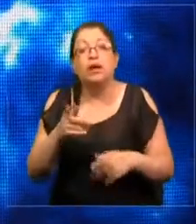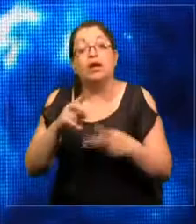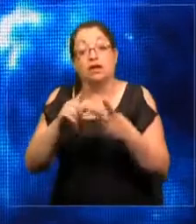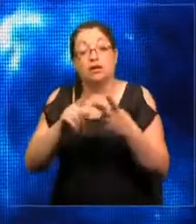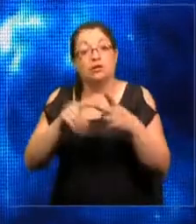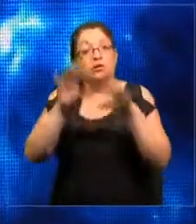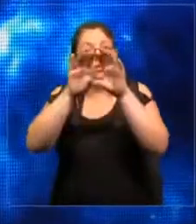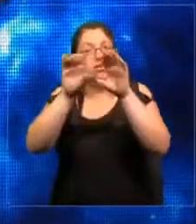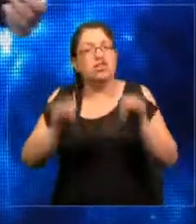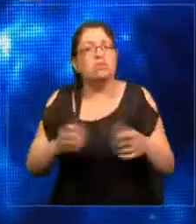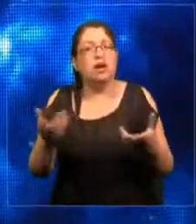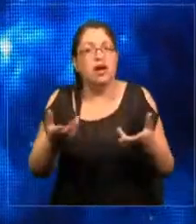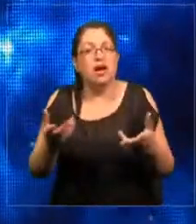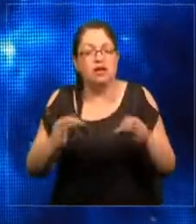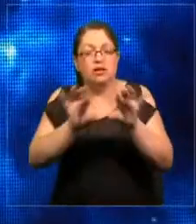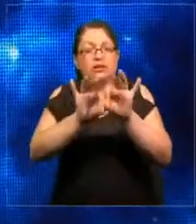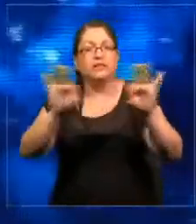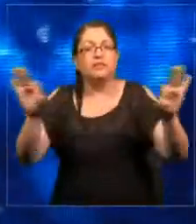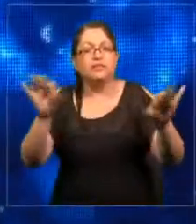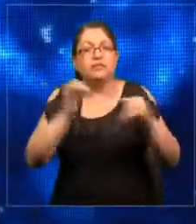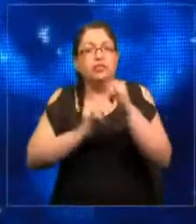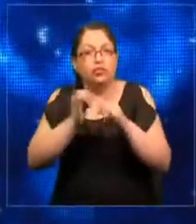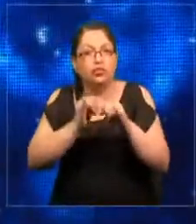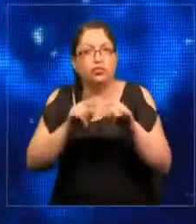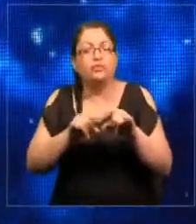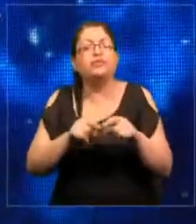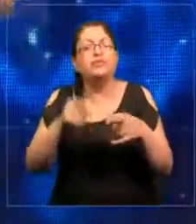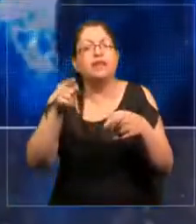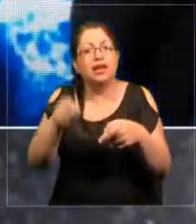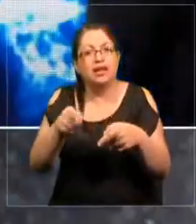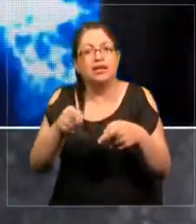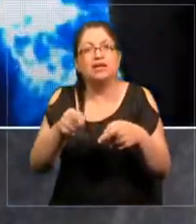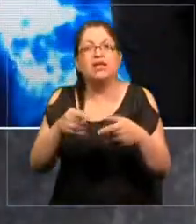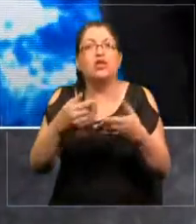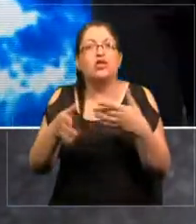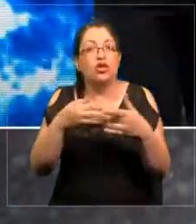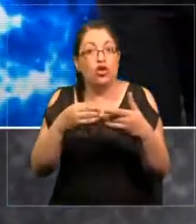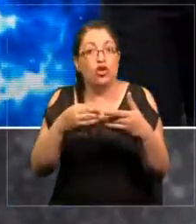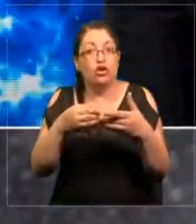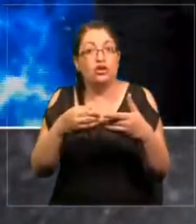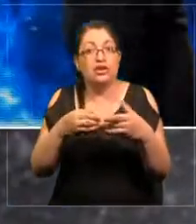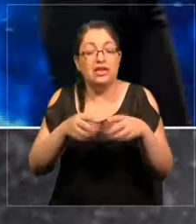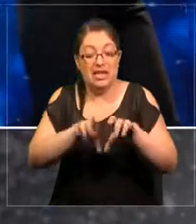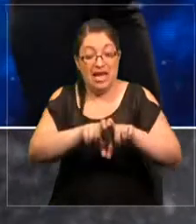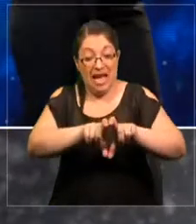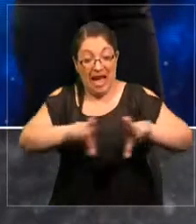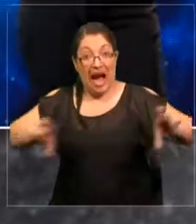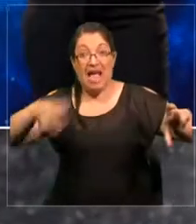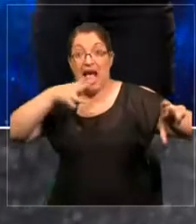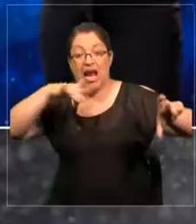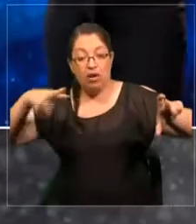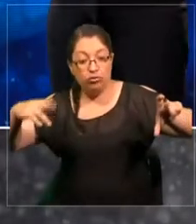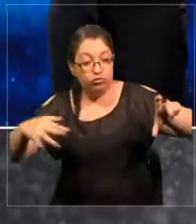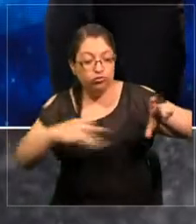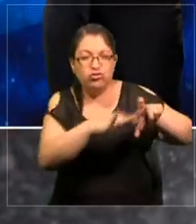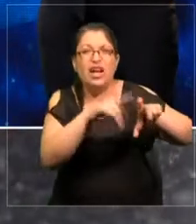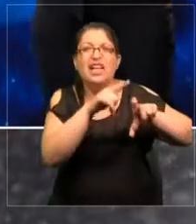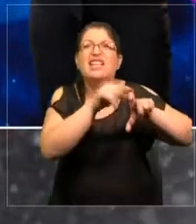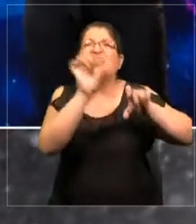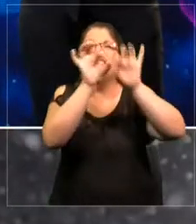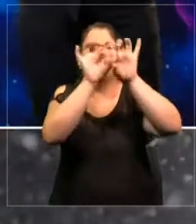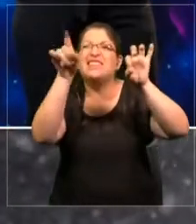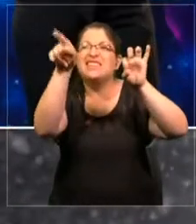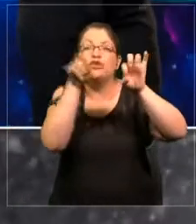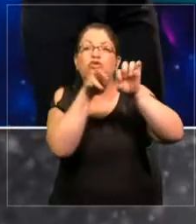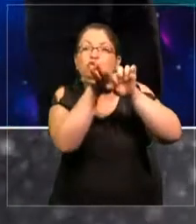basado en fibra óptica que está en las cañerías, detectando las filtraciones en las